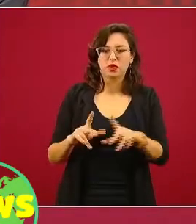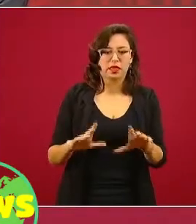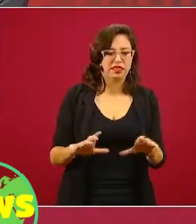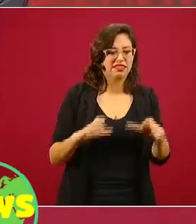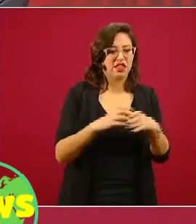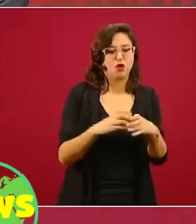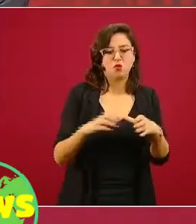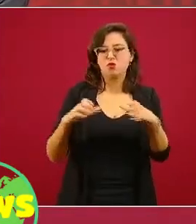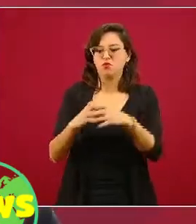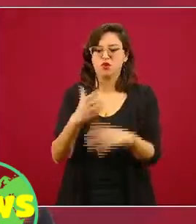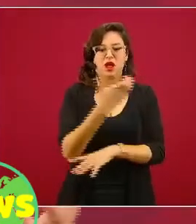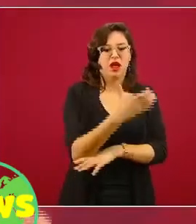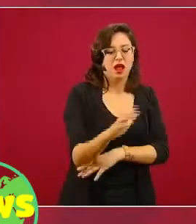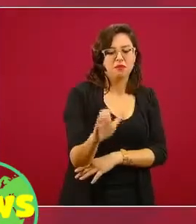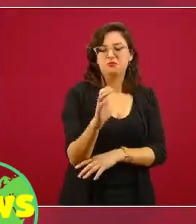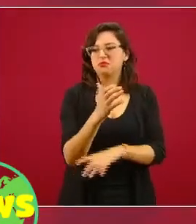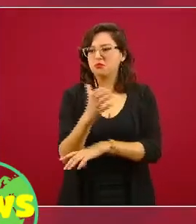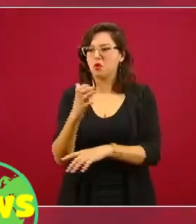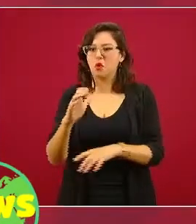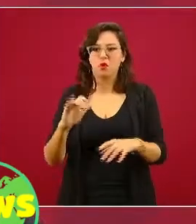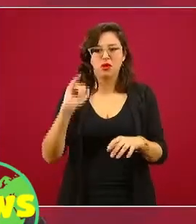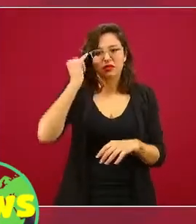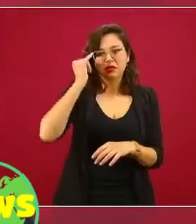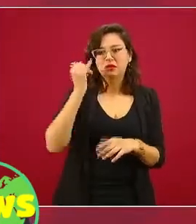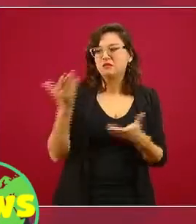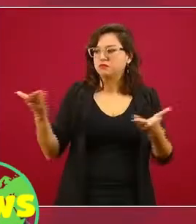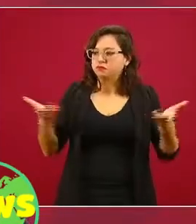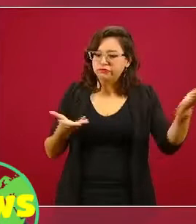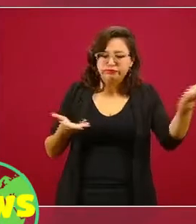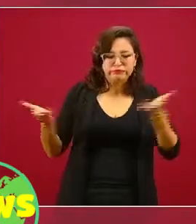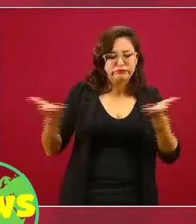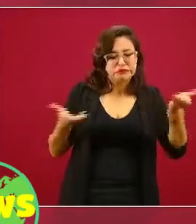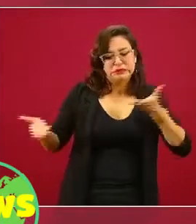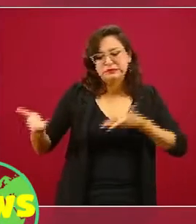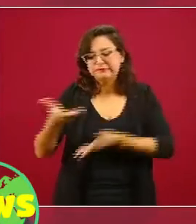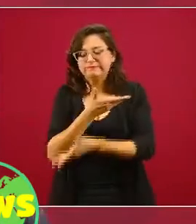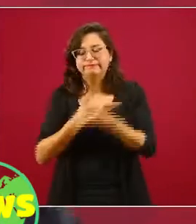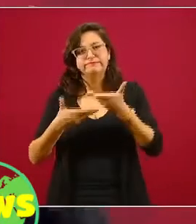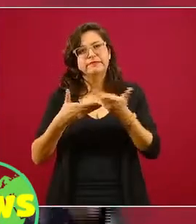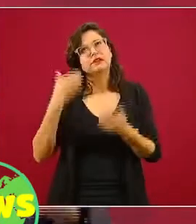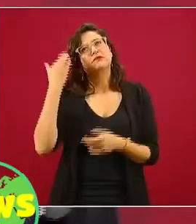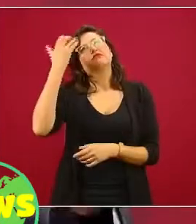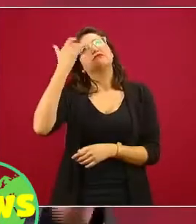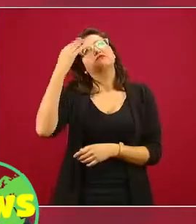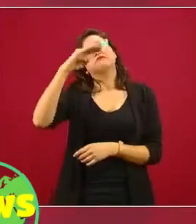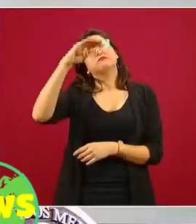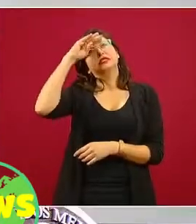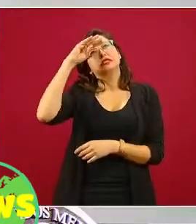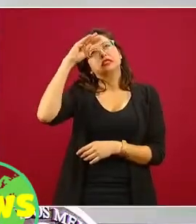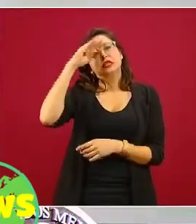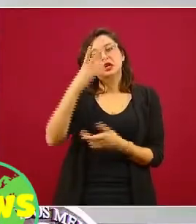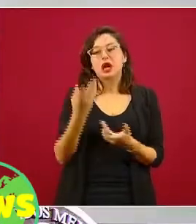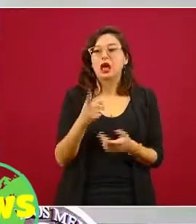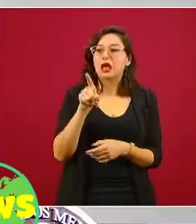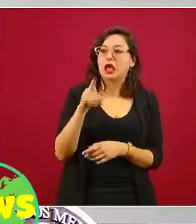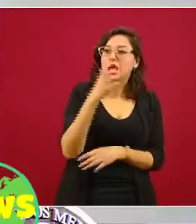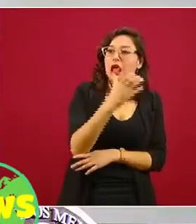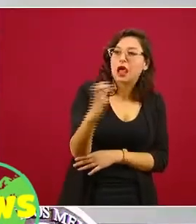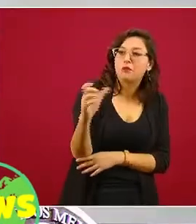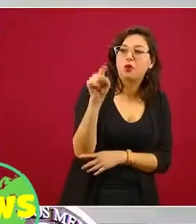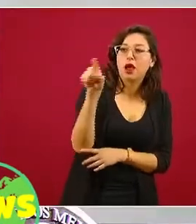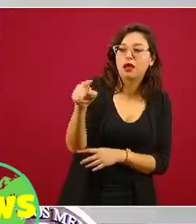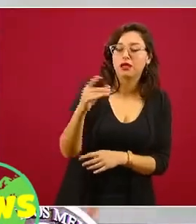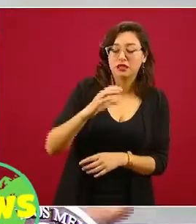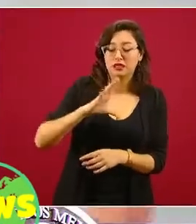y productores agrícolas. Y la reflexión fue precisamente sobre esta preocupación, cómo el COVID se ha desplazado a comunidades rurales.